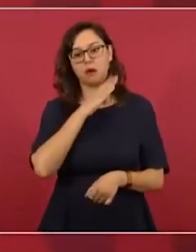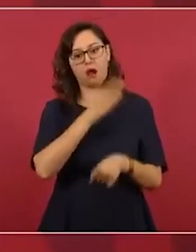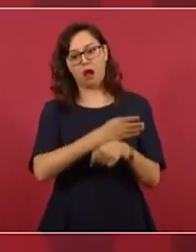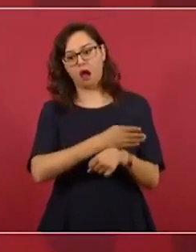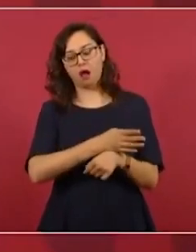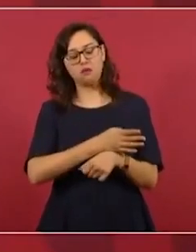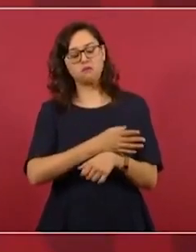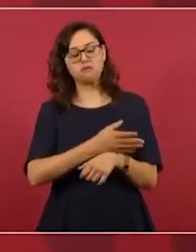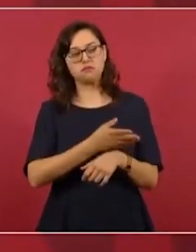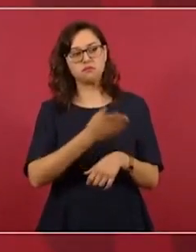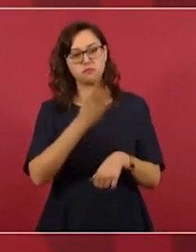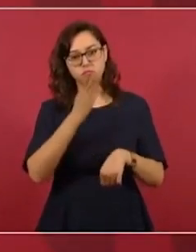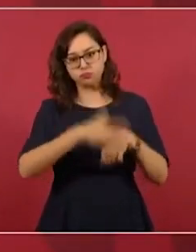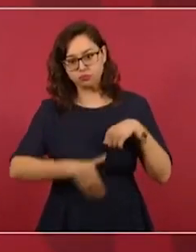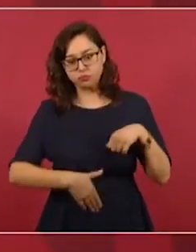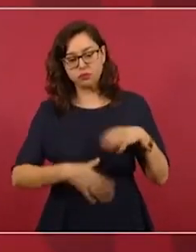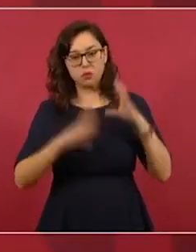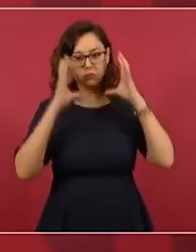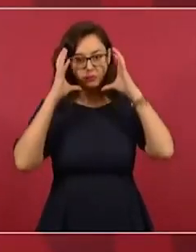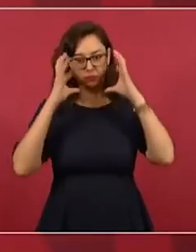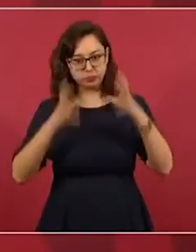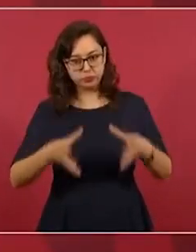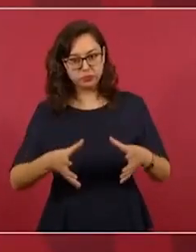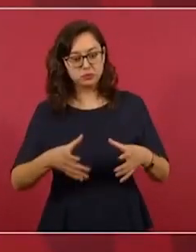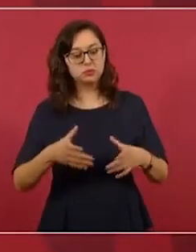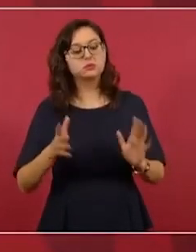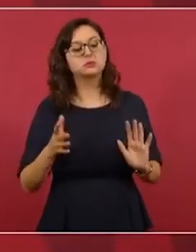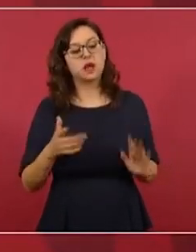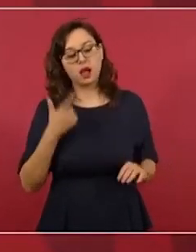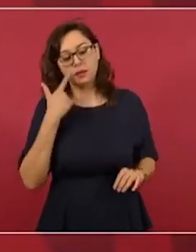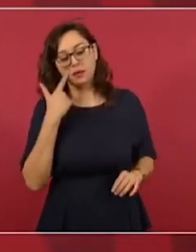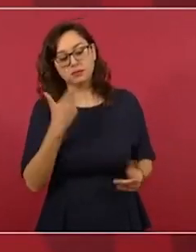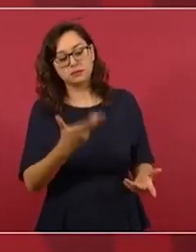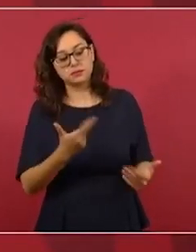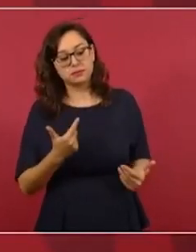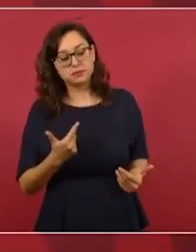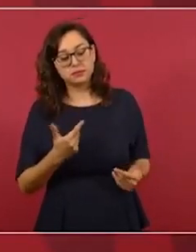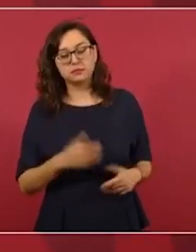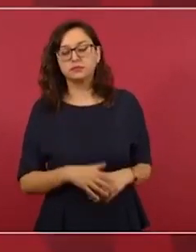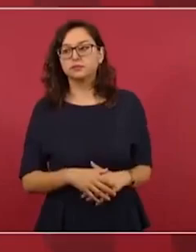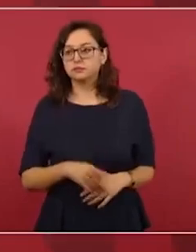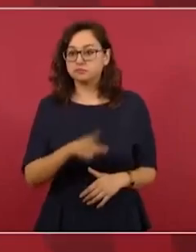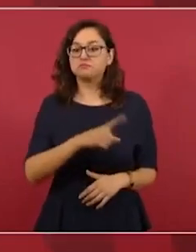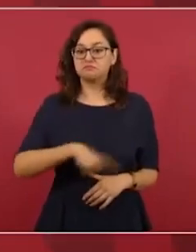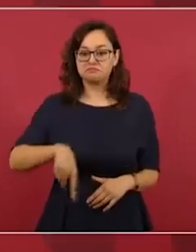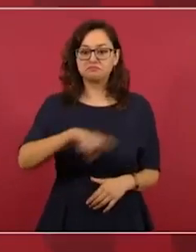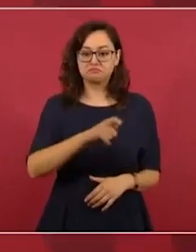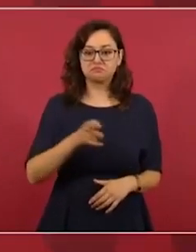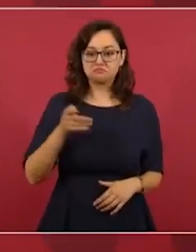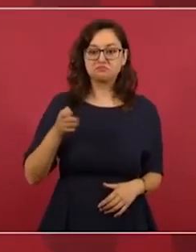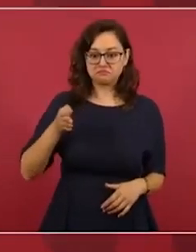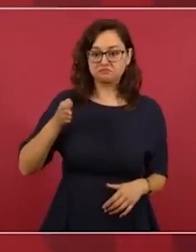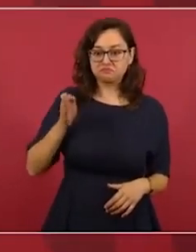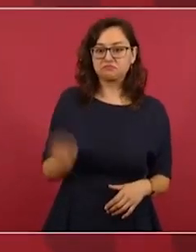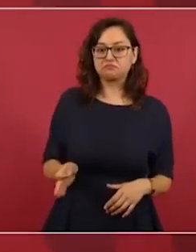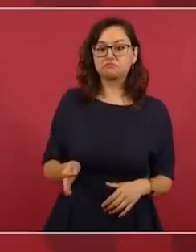los pueblos que han resistido este